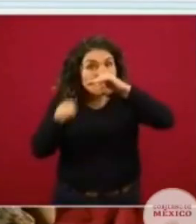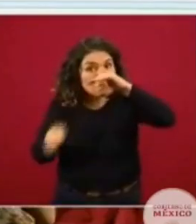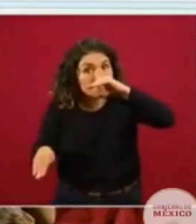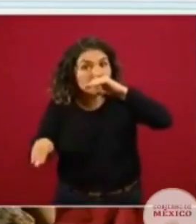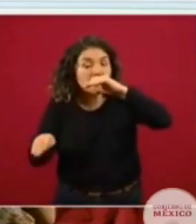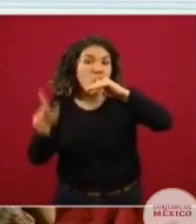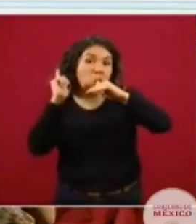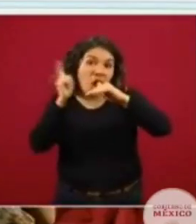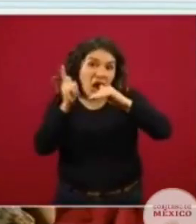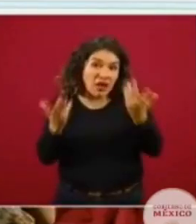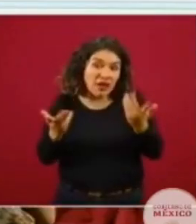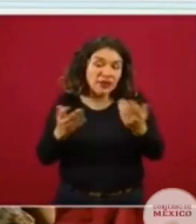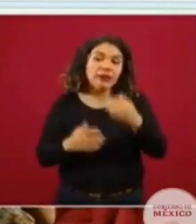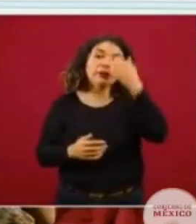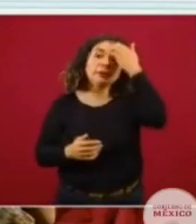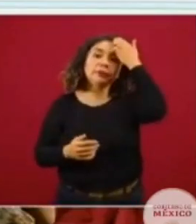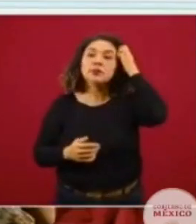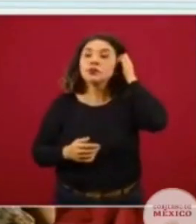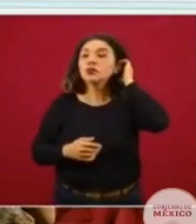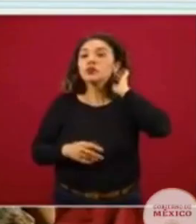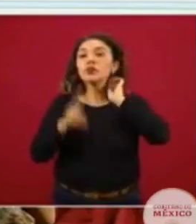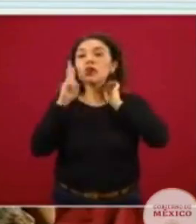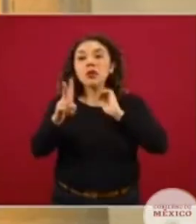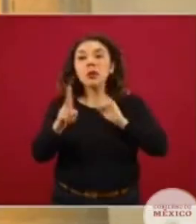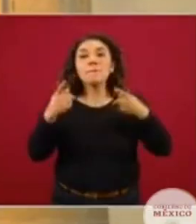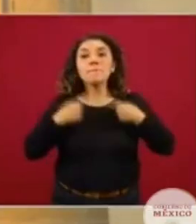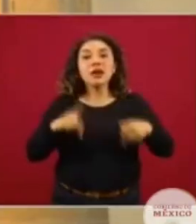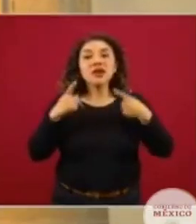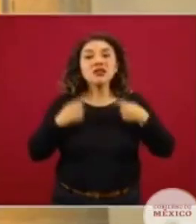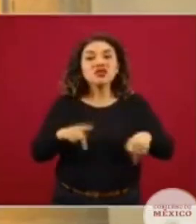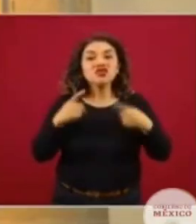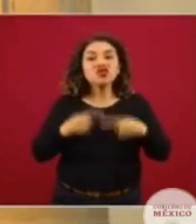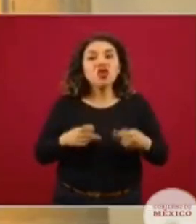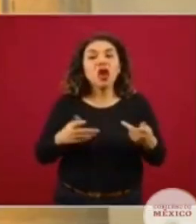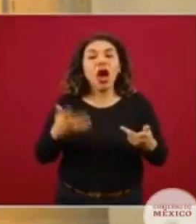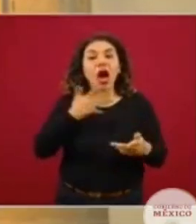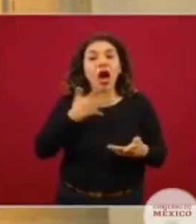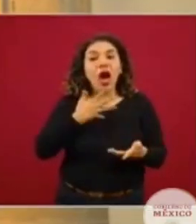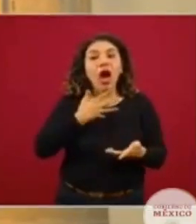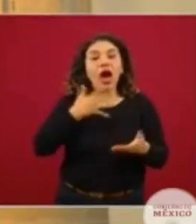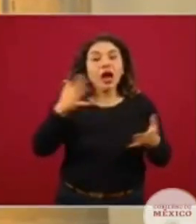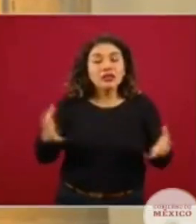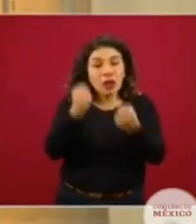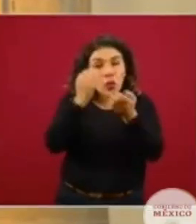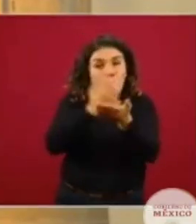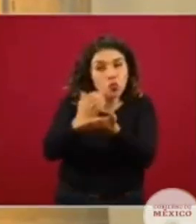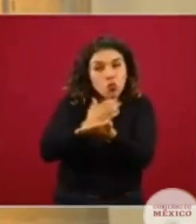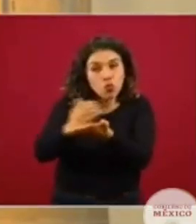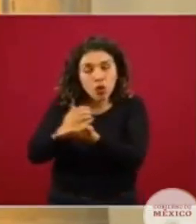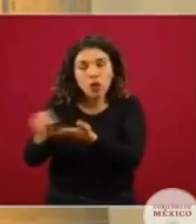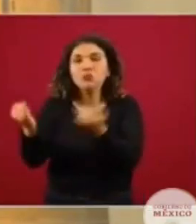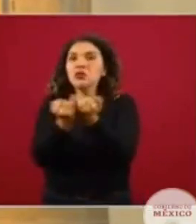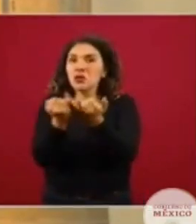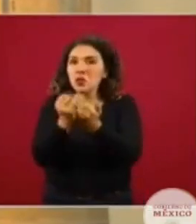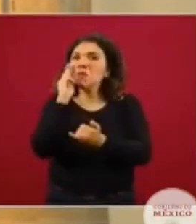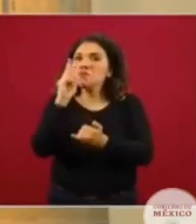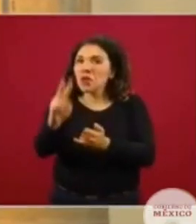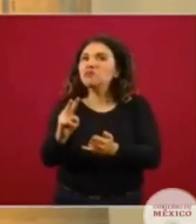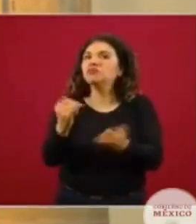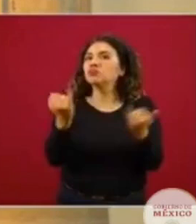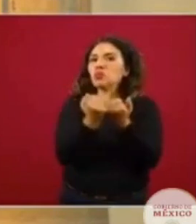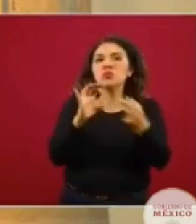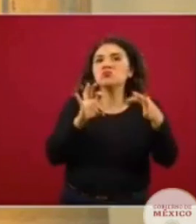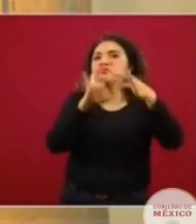menor. La curva de casos o de personas que se han recuperado ha mantenido también la tendencia